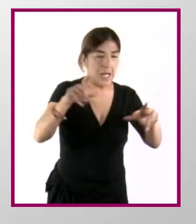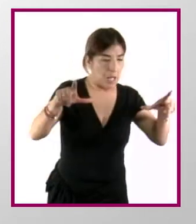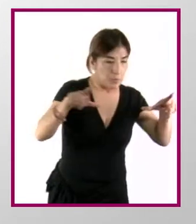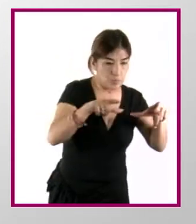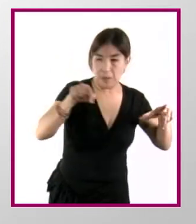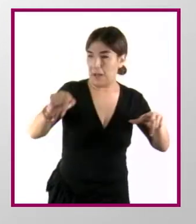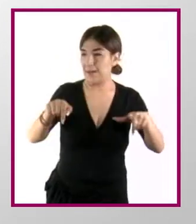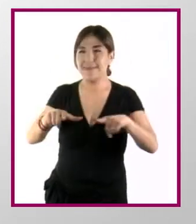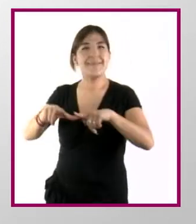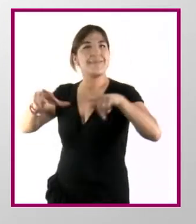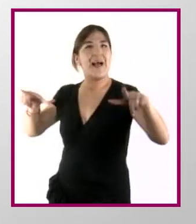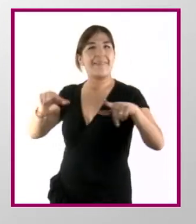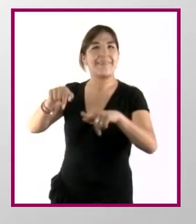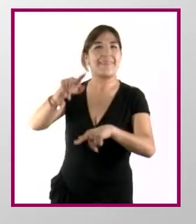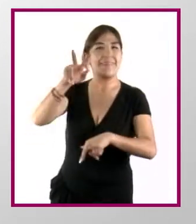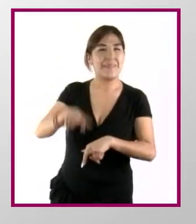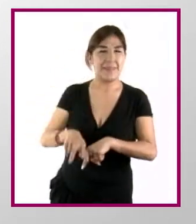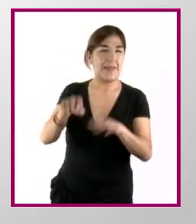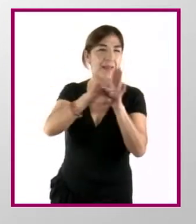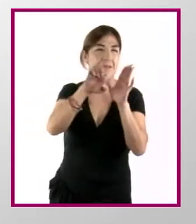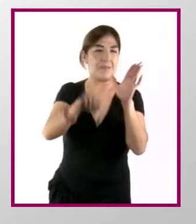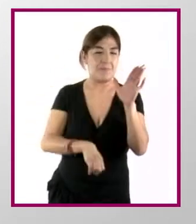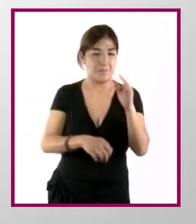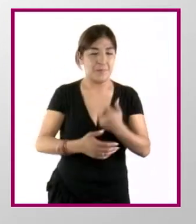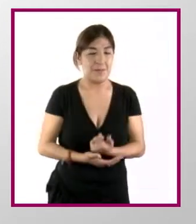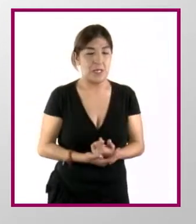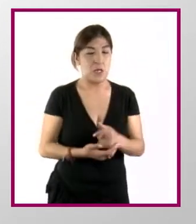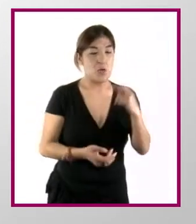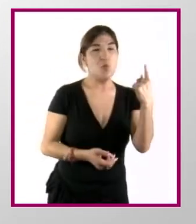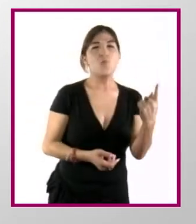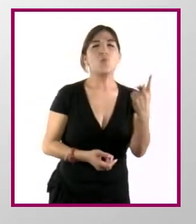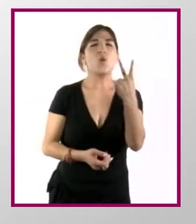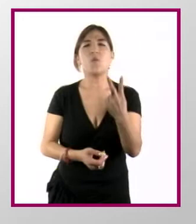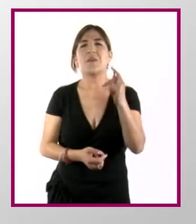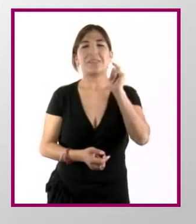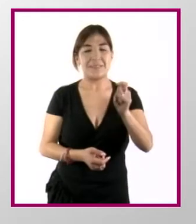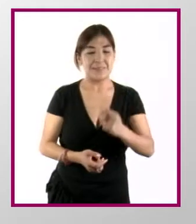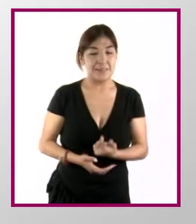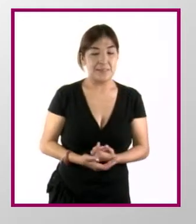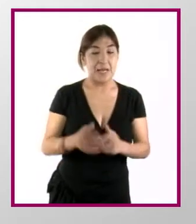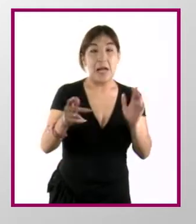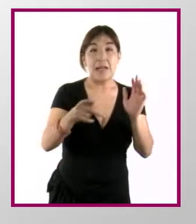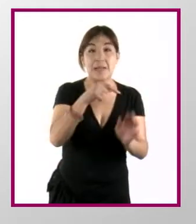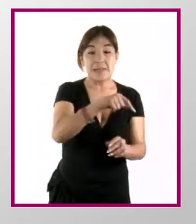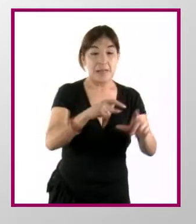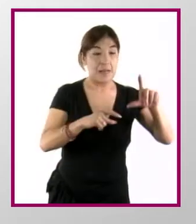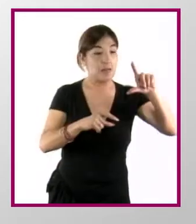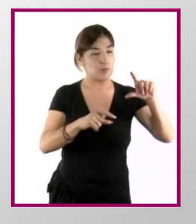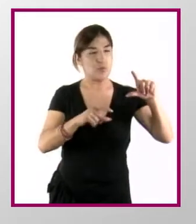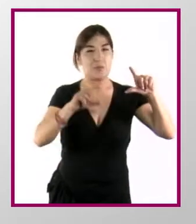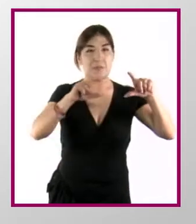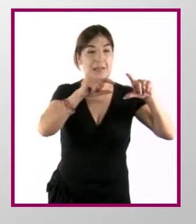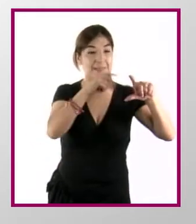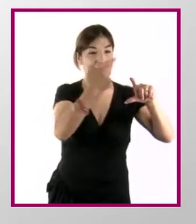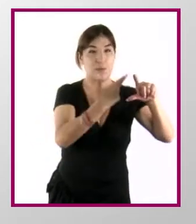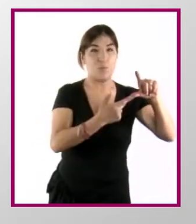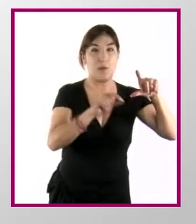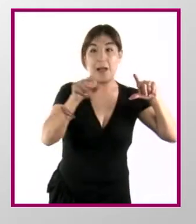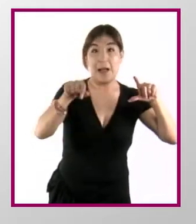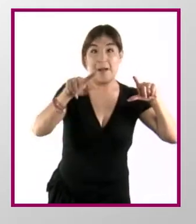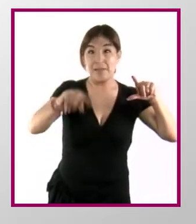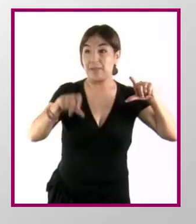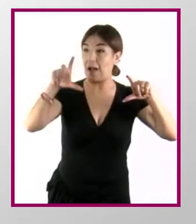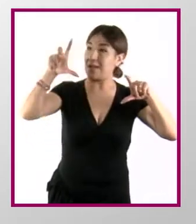real. Por ejemplo, una escala 1 a 2 significa que el objeto es dos veces más grande en la realidad que en el dibujo,